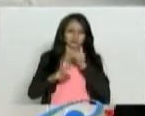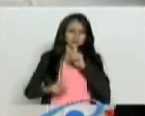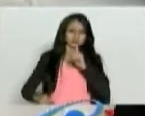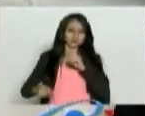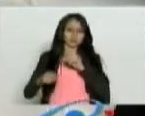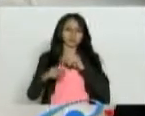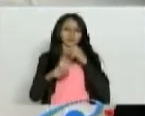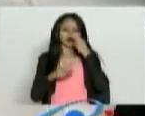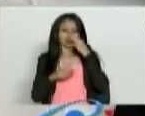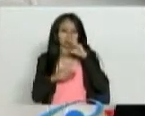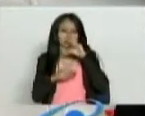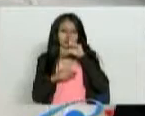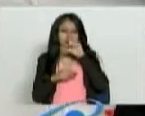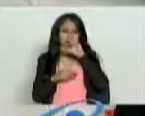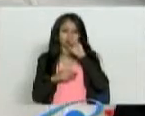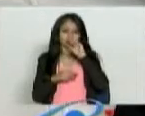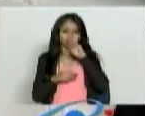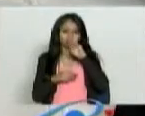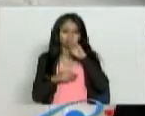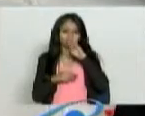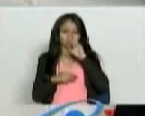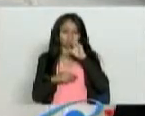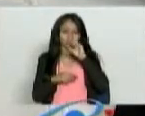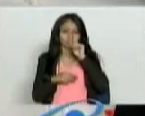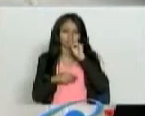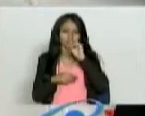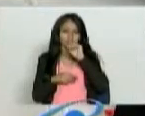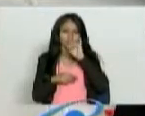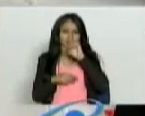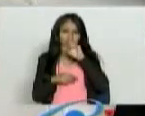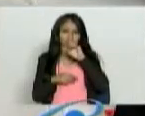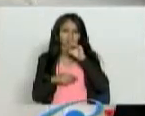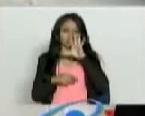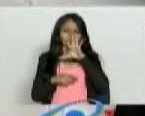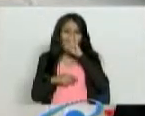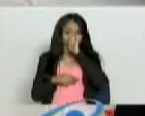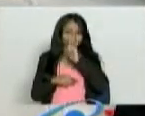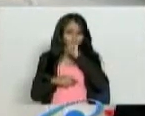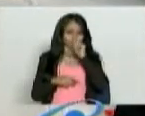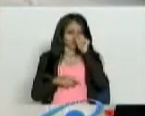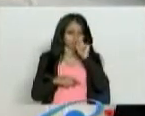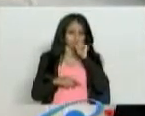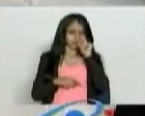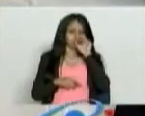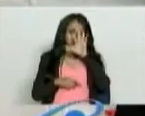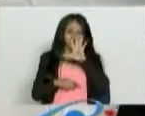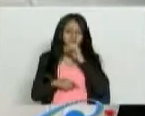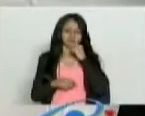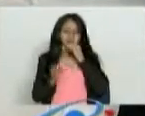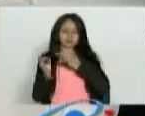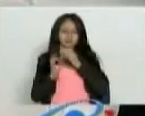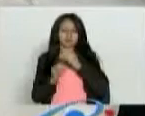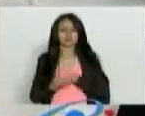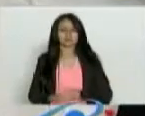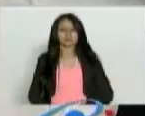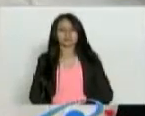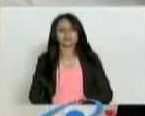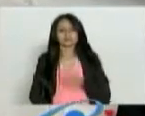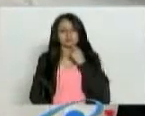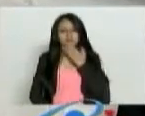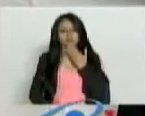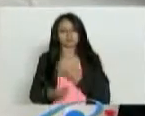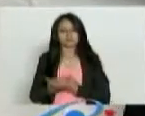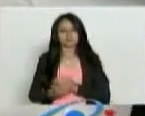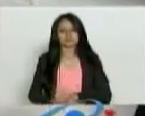helicolbacter, polire y tiene cinco crucecitas. Sí, ok. Bueno, muchas gracias. Gracias,